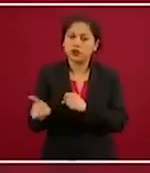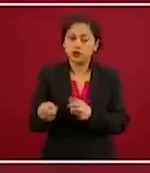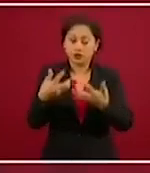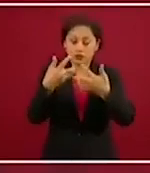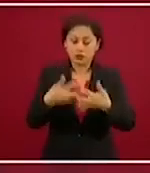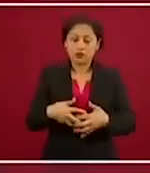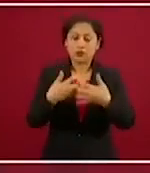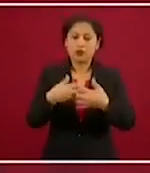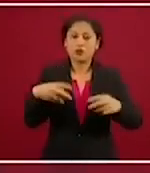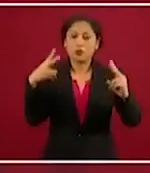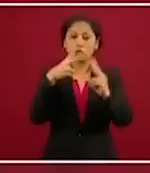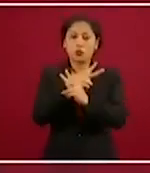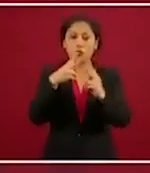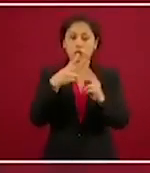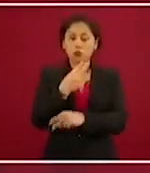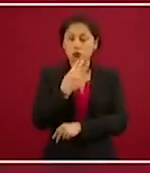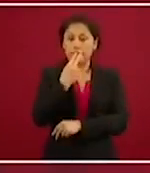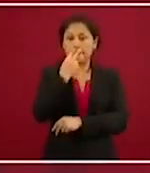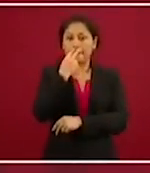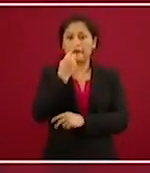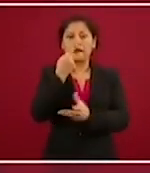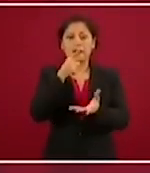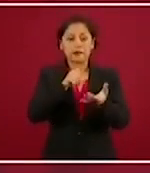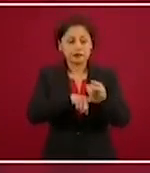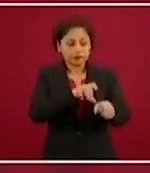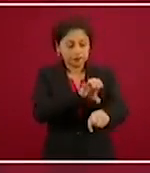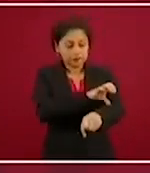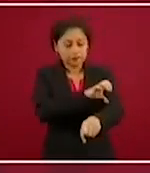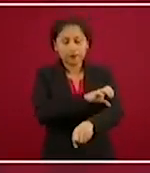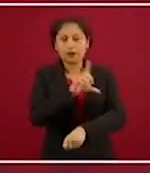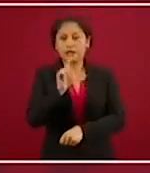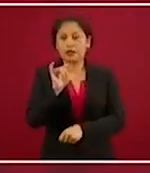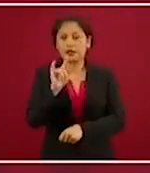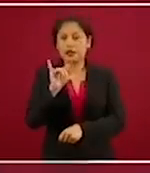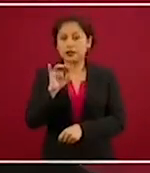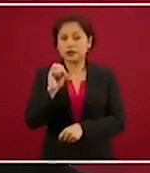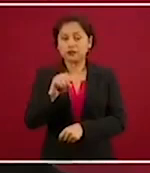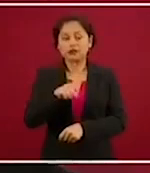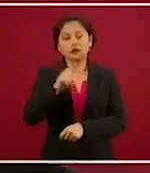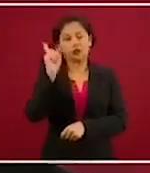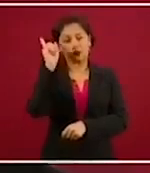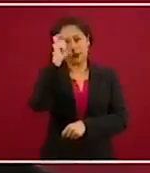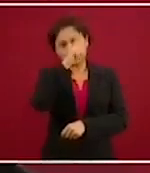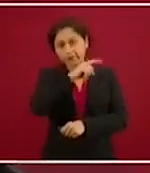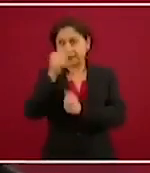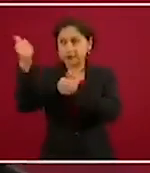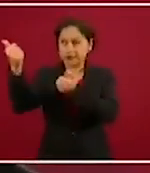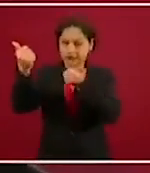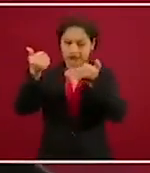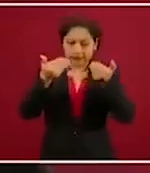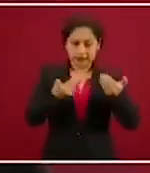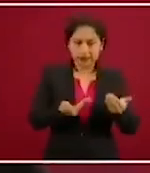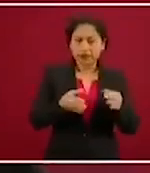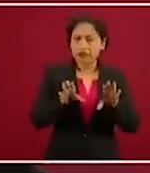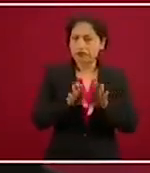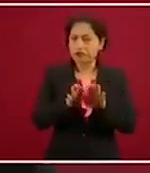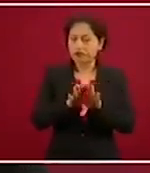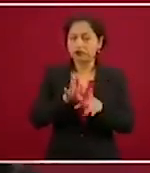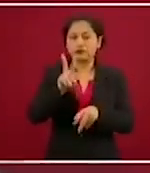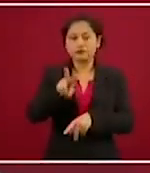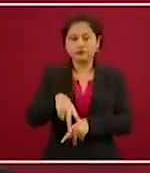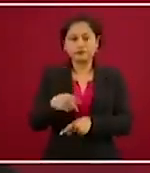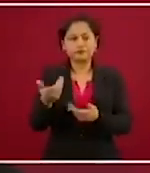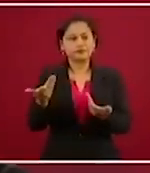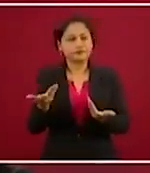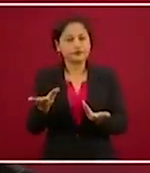Marcelo Ebrard, titular de la Secretaría de Relaciones Exteriores, indicó que la disolución de la caravana migrante que salió la semana pasada de Honduras